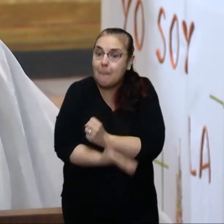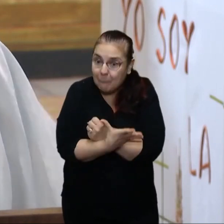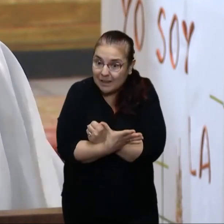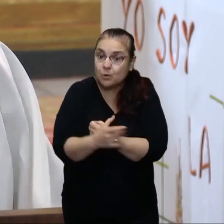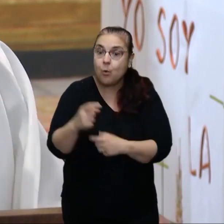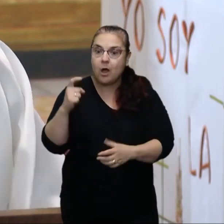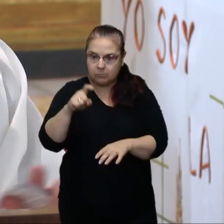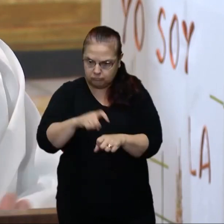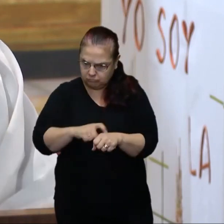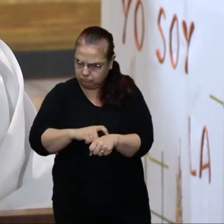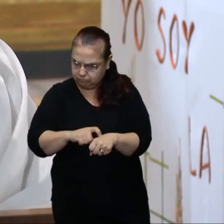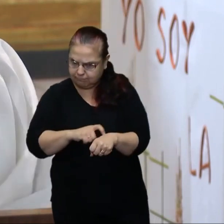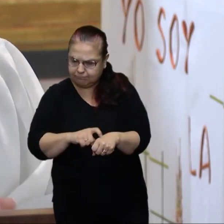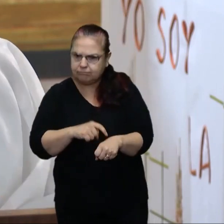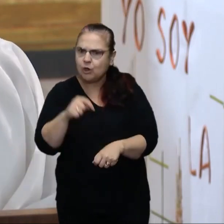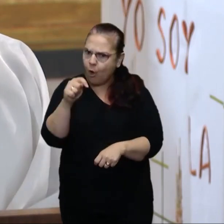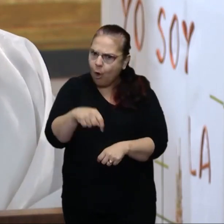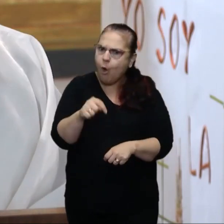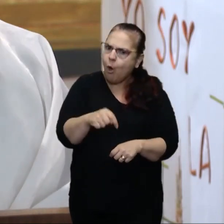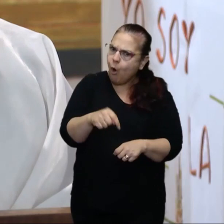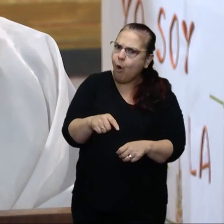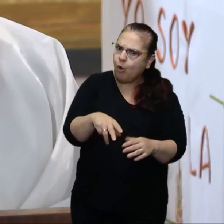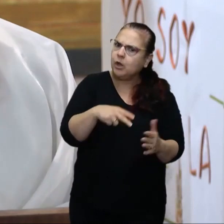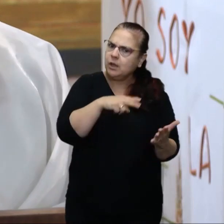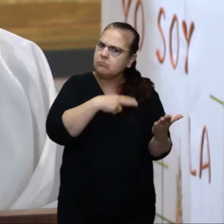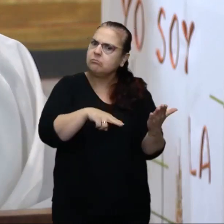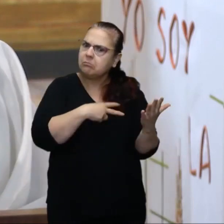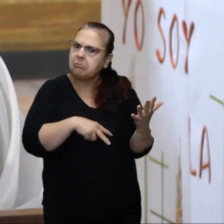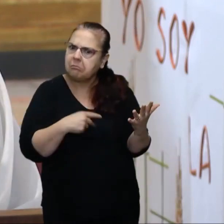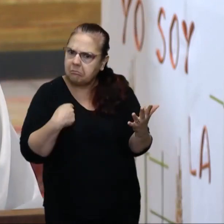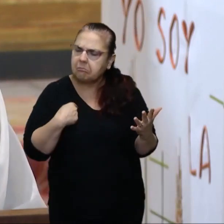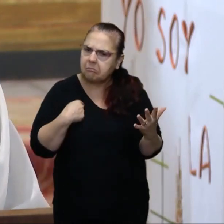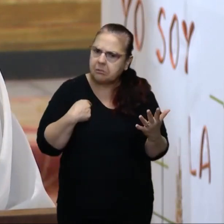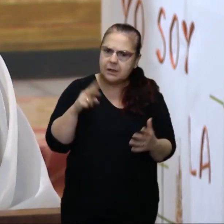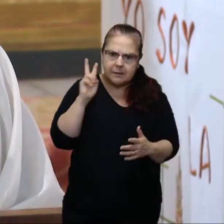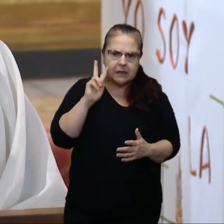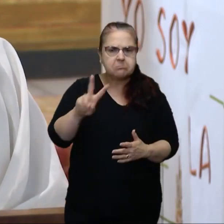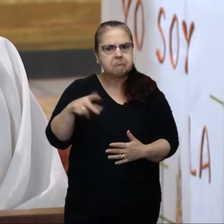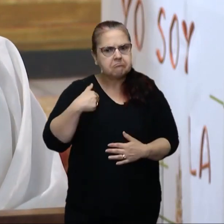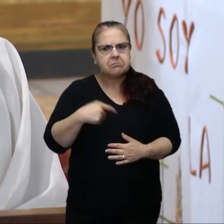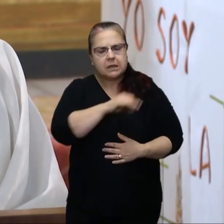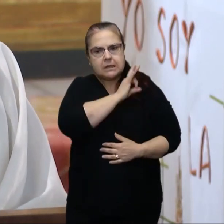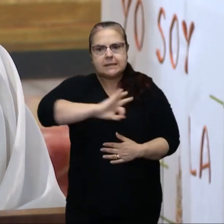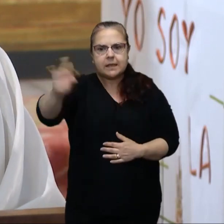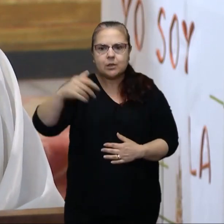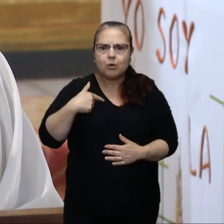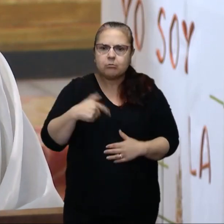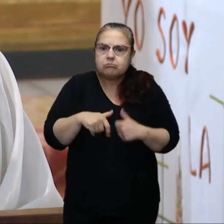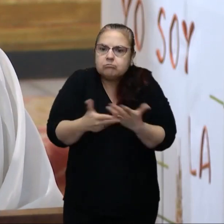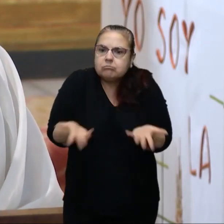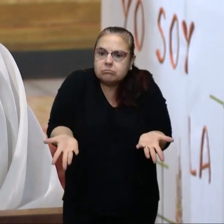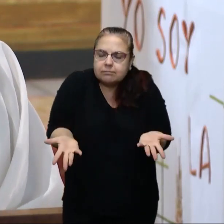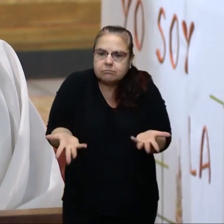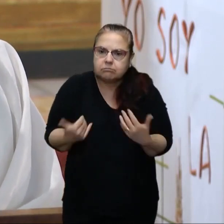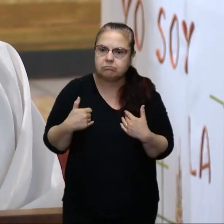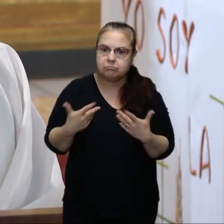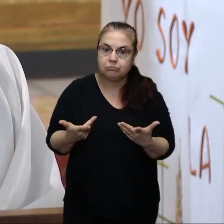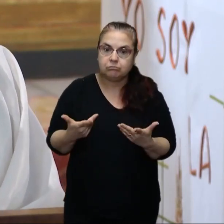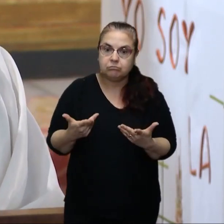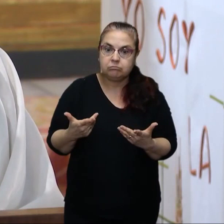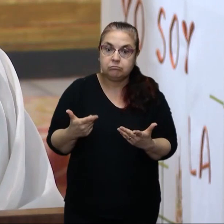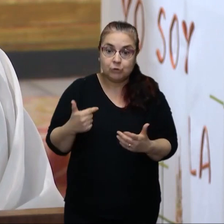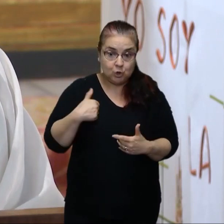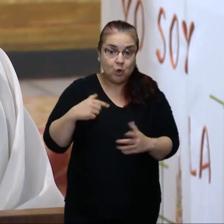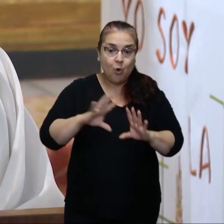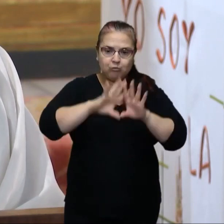unas características que hoy en la liturgia, pues nos las hace ver el Señor, ¿no? Que es, yo las